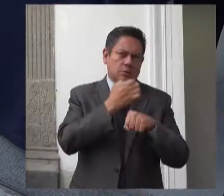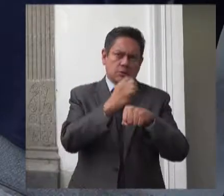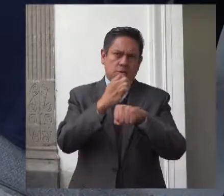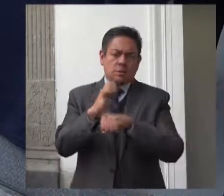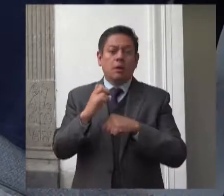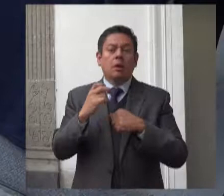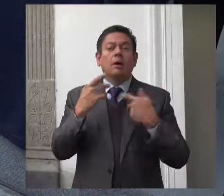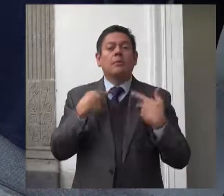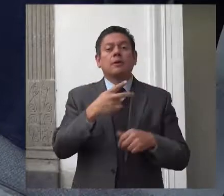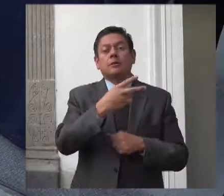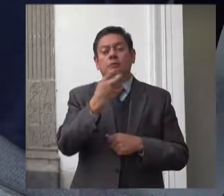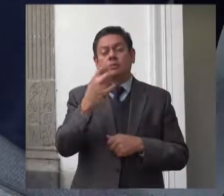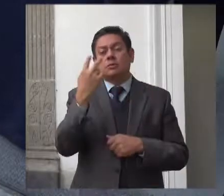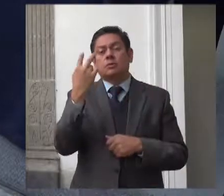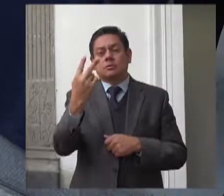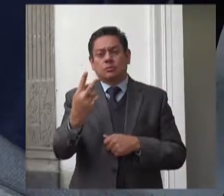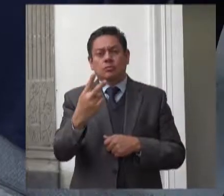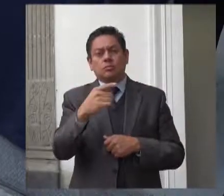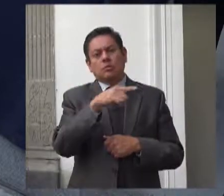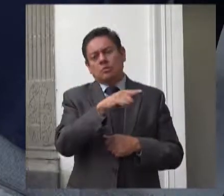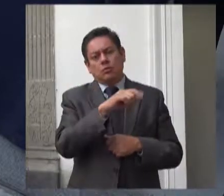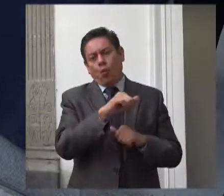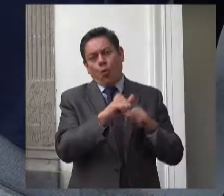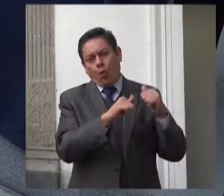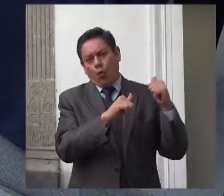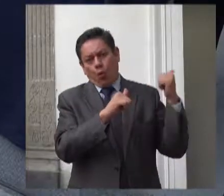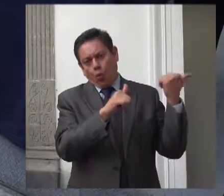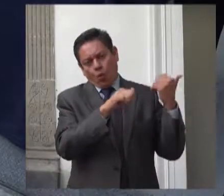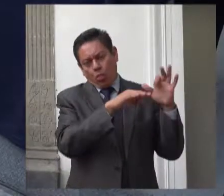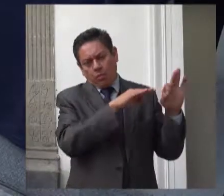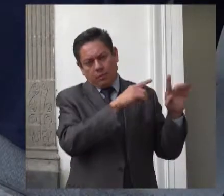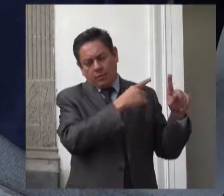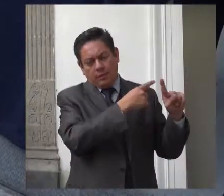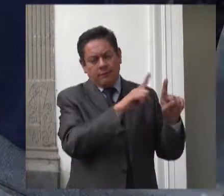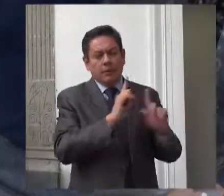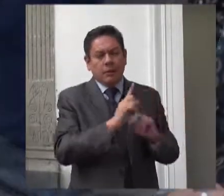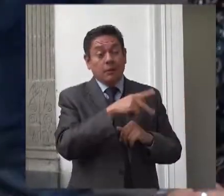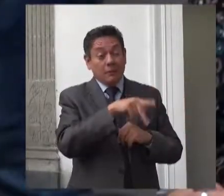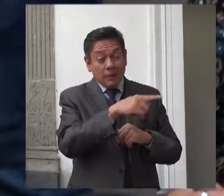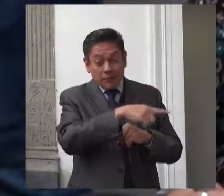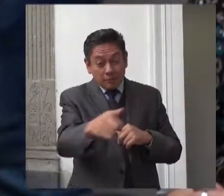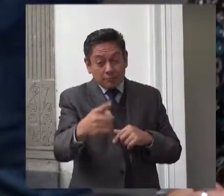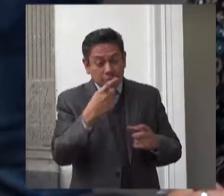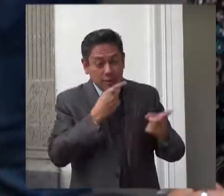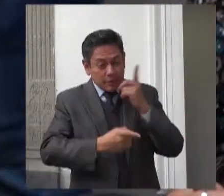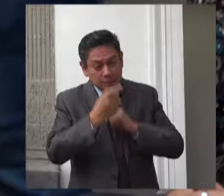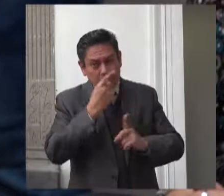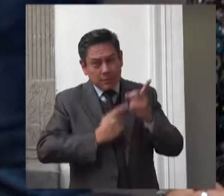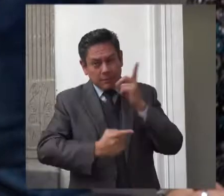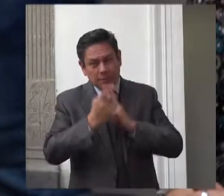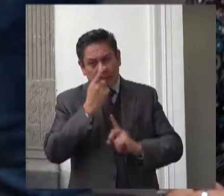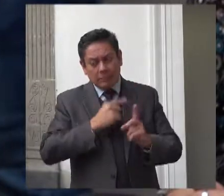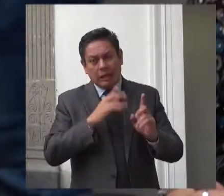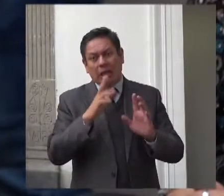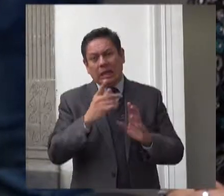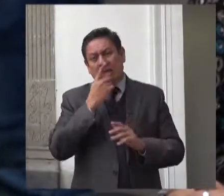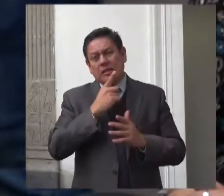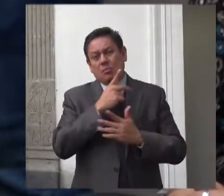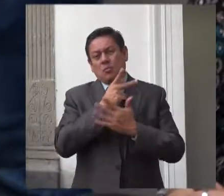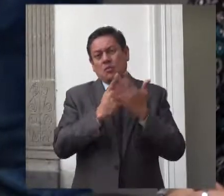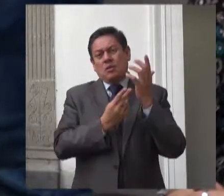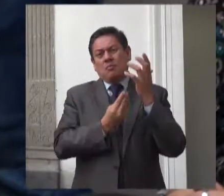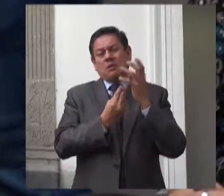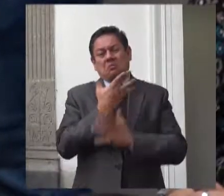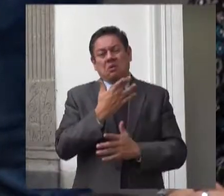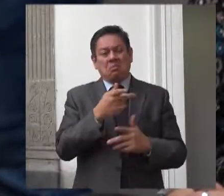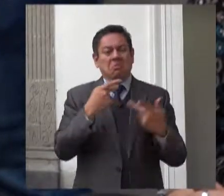202 personas con otra calidad. Sin dejar de advertir el detrimento a la totalidad